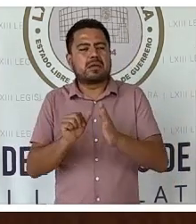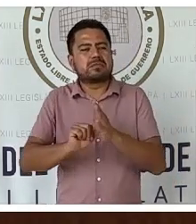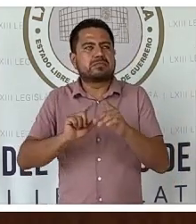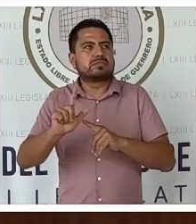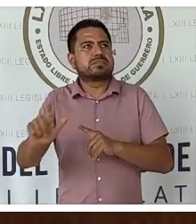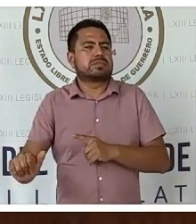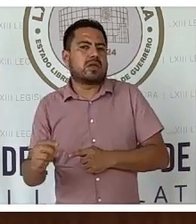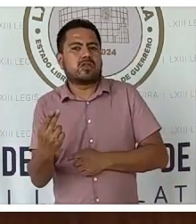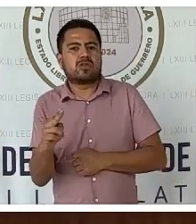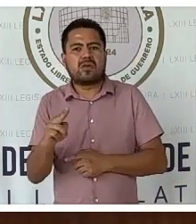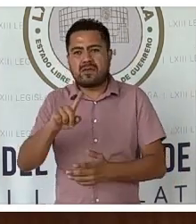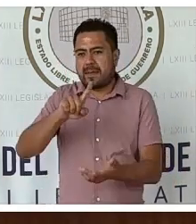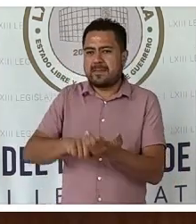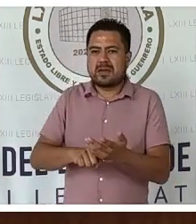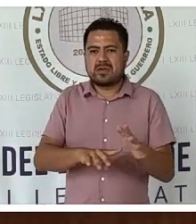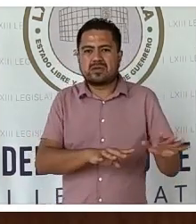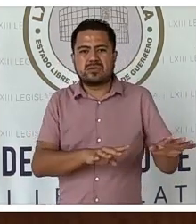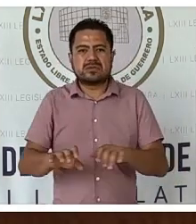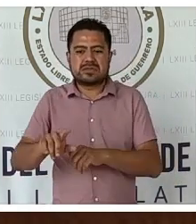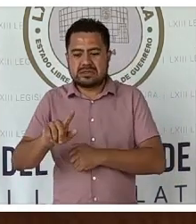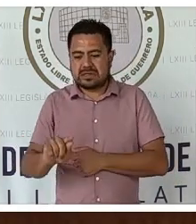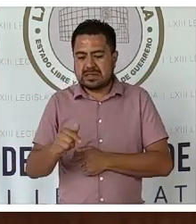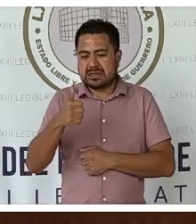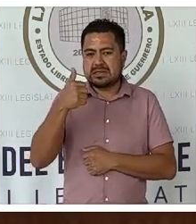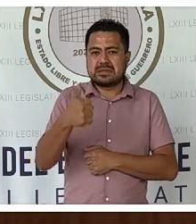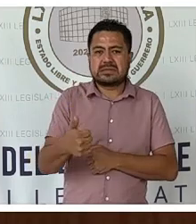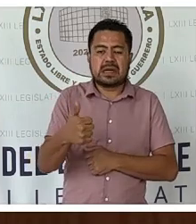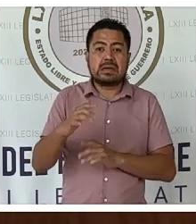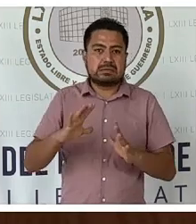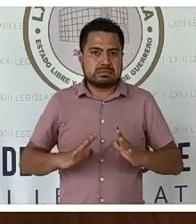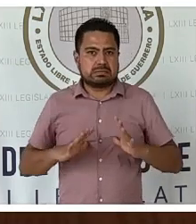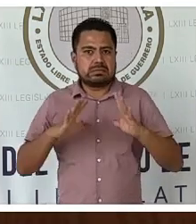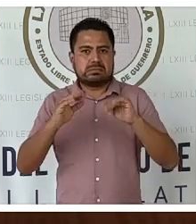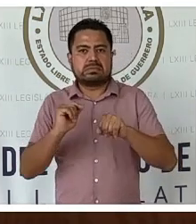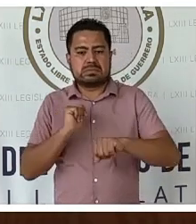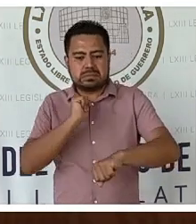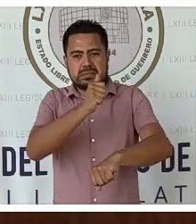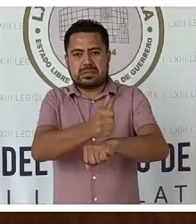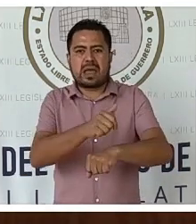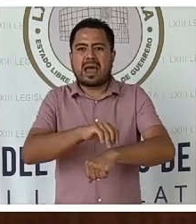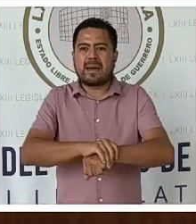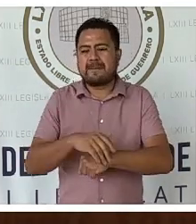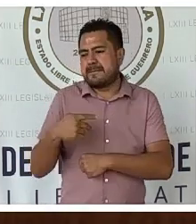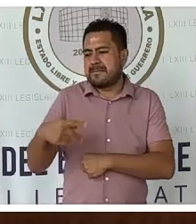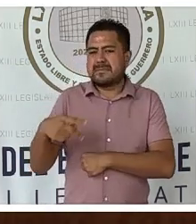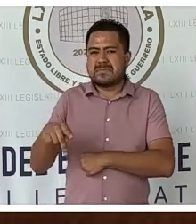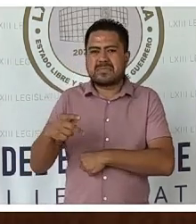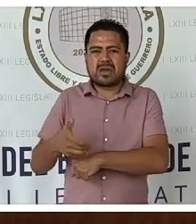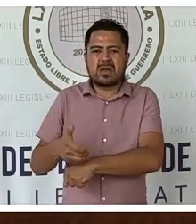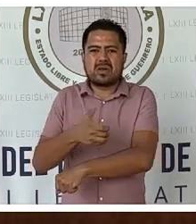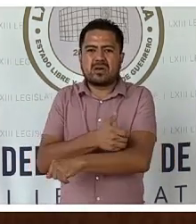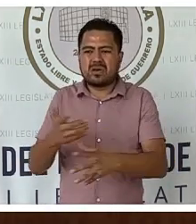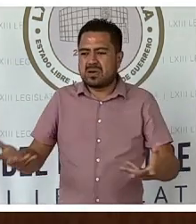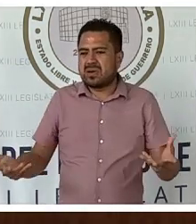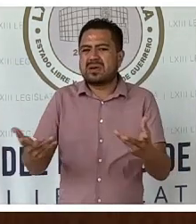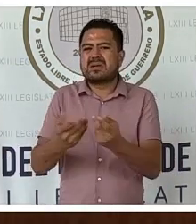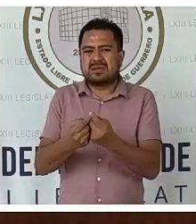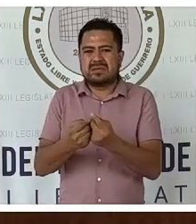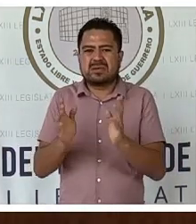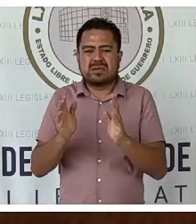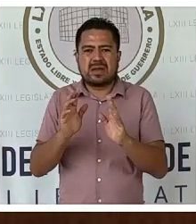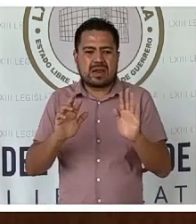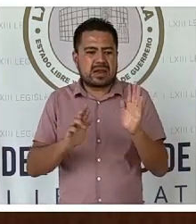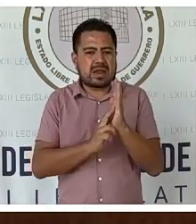noviembre de 1976, fundó con esos amigos y colaboradores de Excelsior